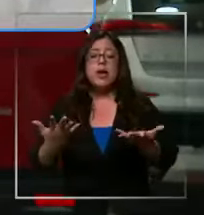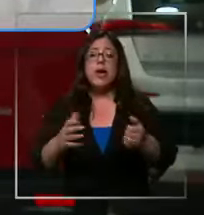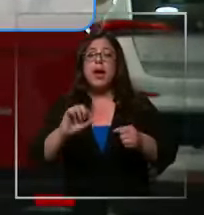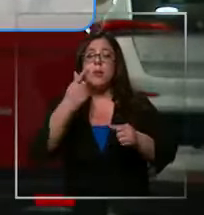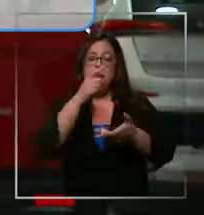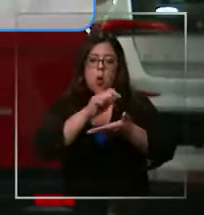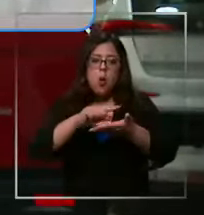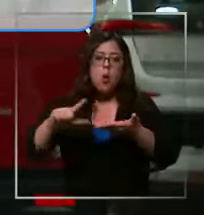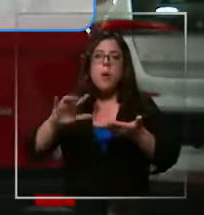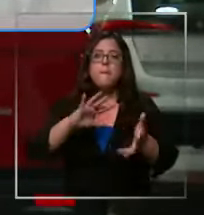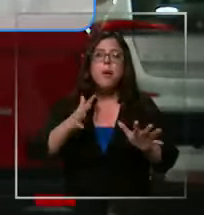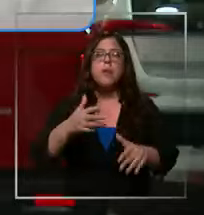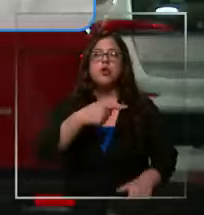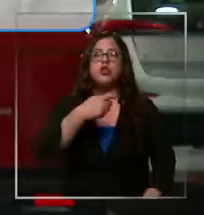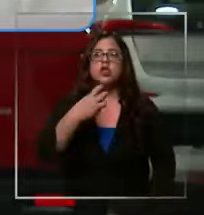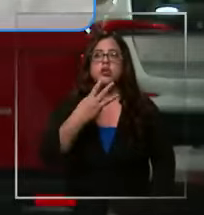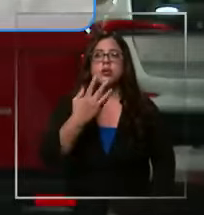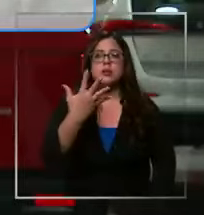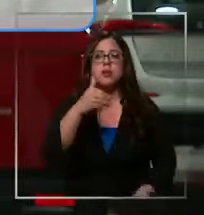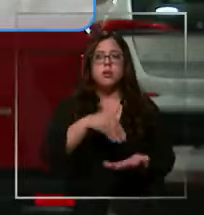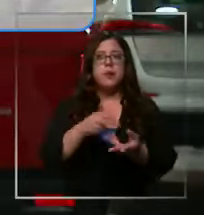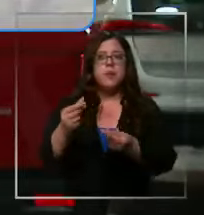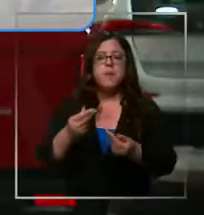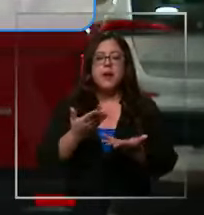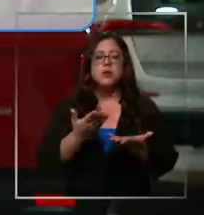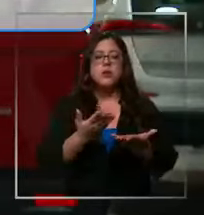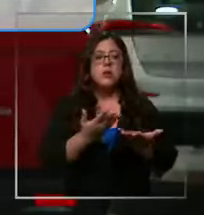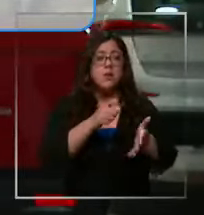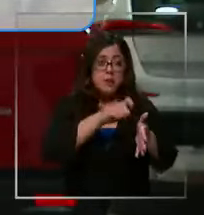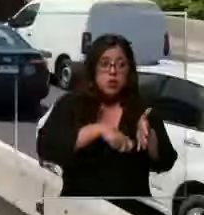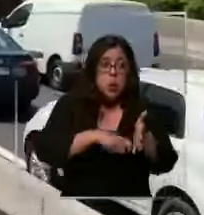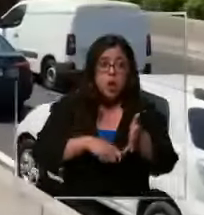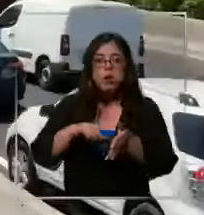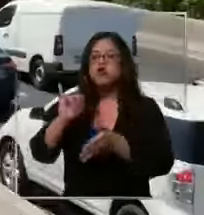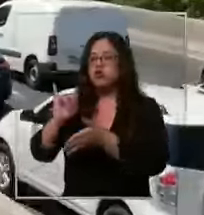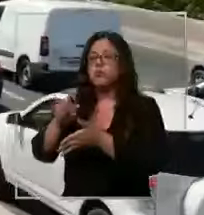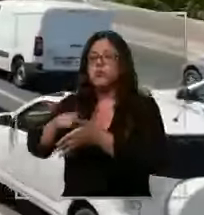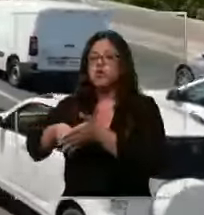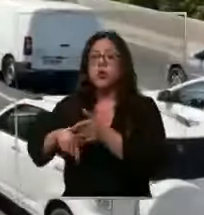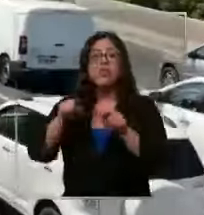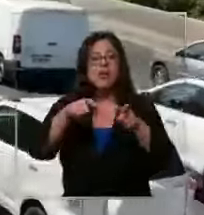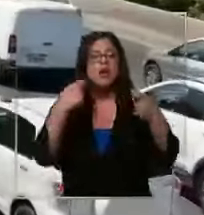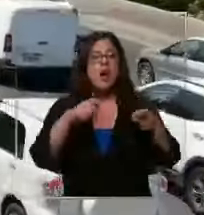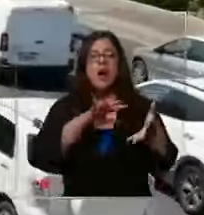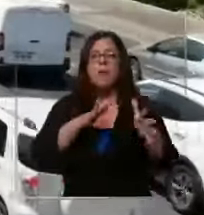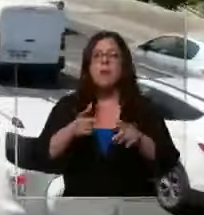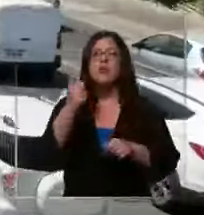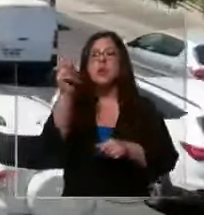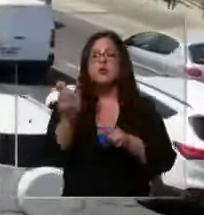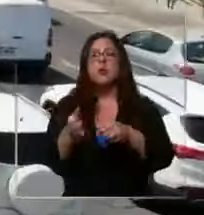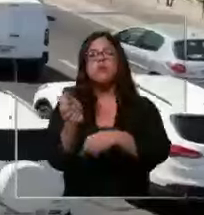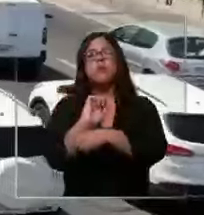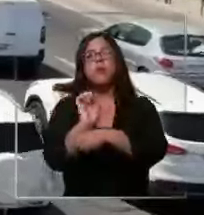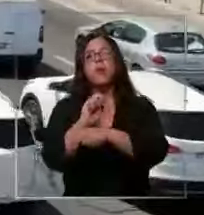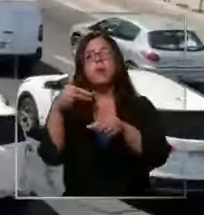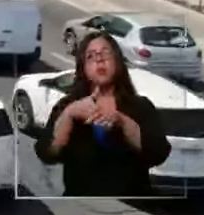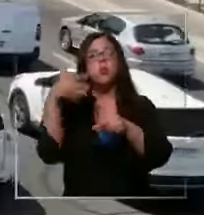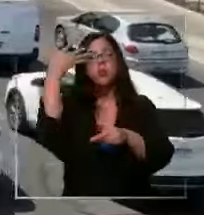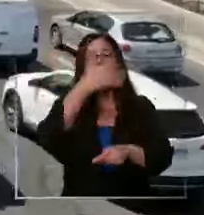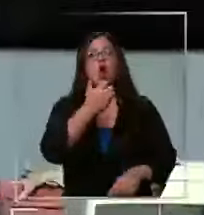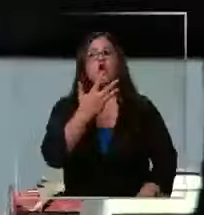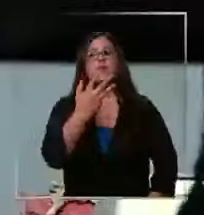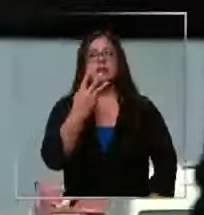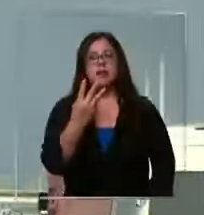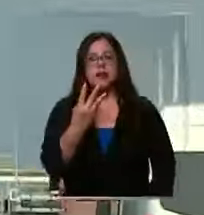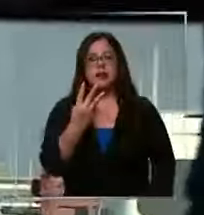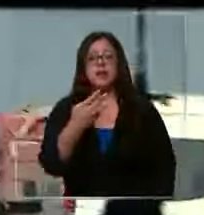incremento sería alrededor de 135.000 pesos. Estamos hablando mensuales. Ese es el gasto promedio de un conductor que usa gasolina de 93